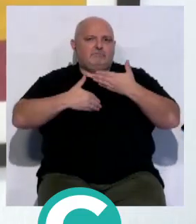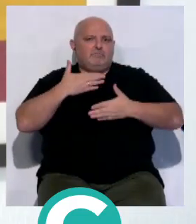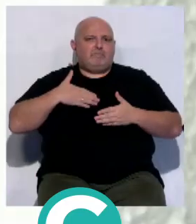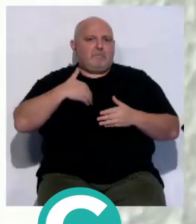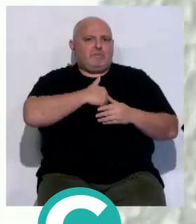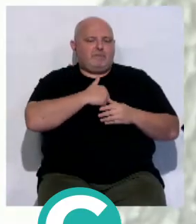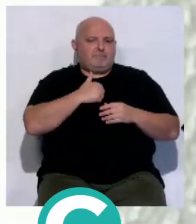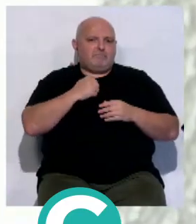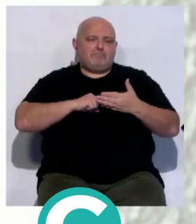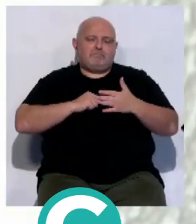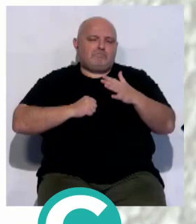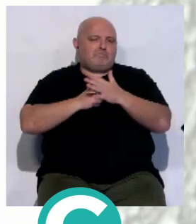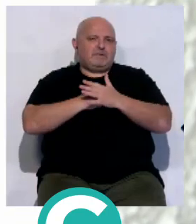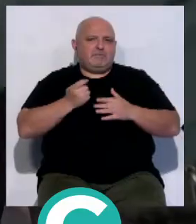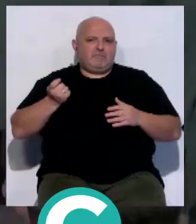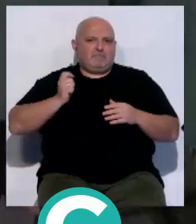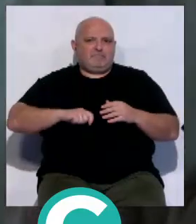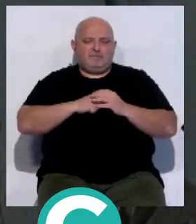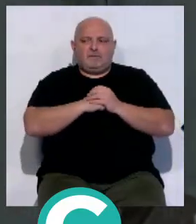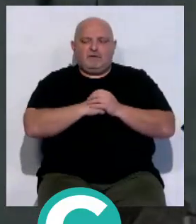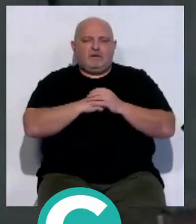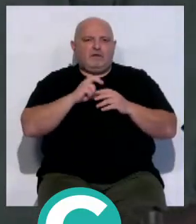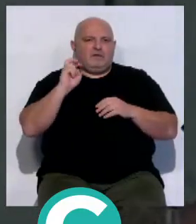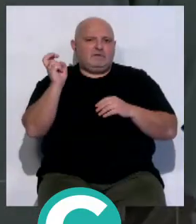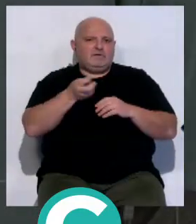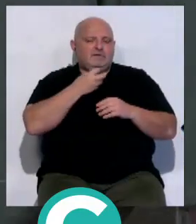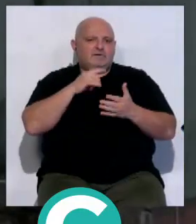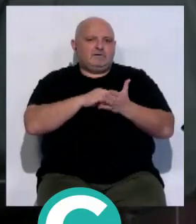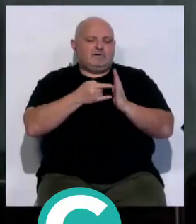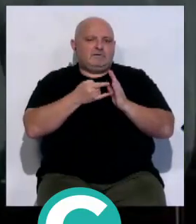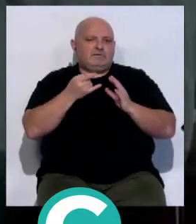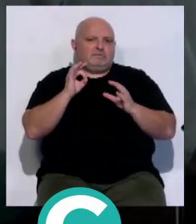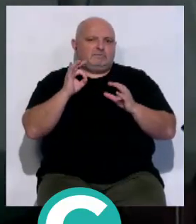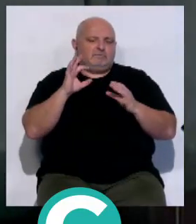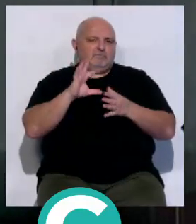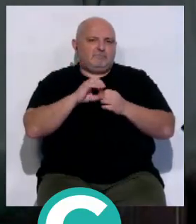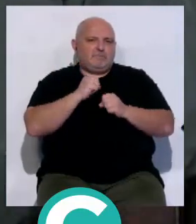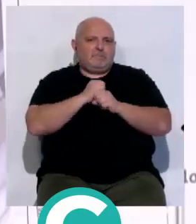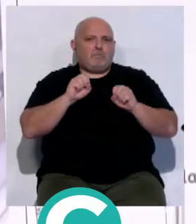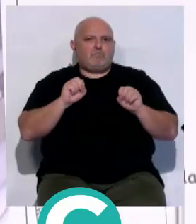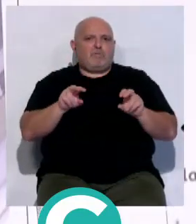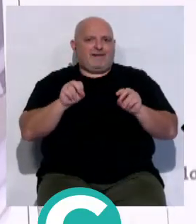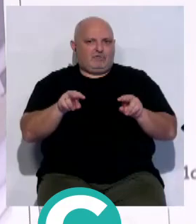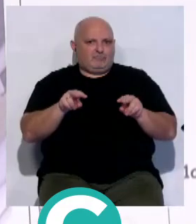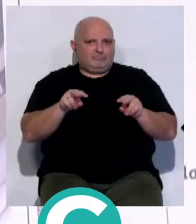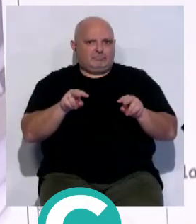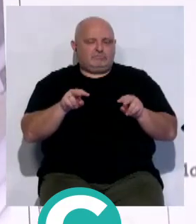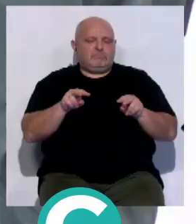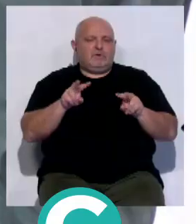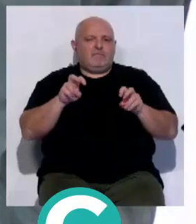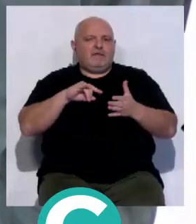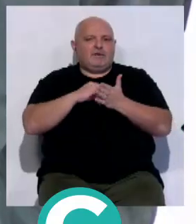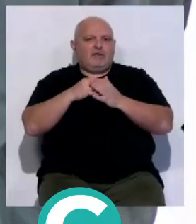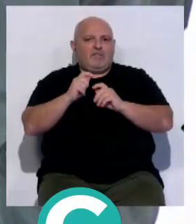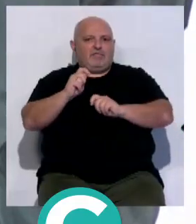su trabajo con la máxima profesionalidad, desarrollando técnicas y procedimientos de trabajo modernos donde las nuevas